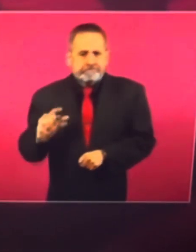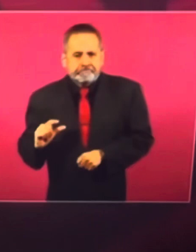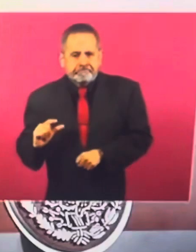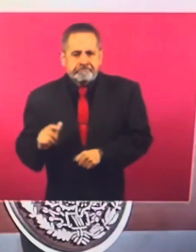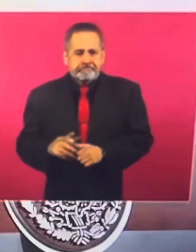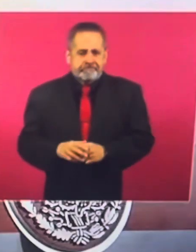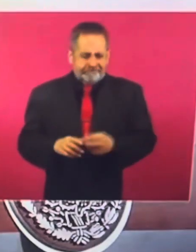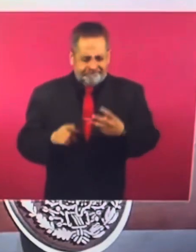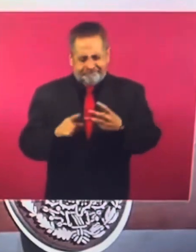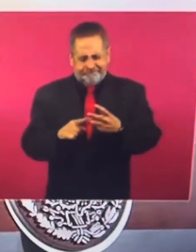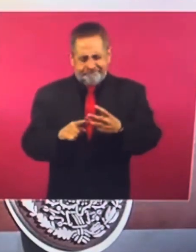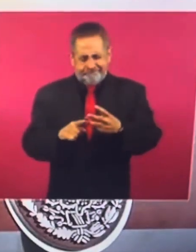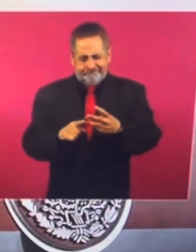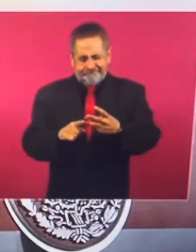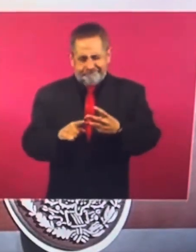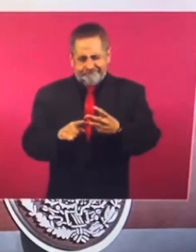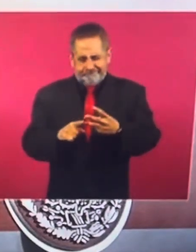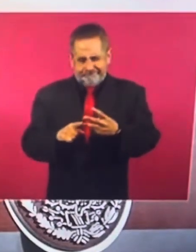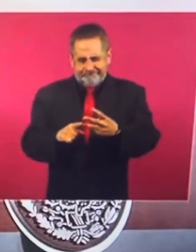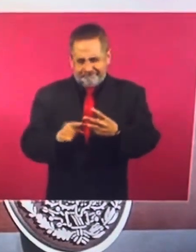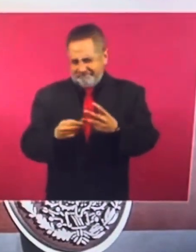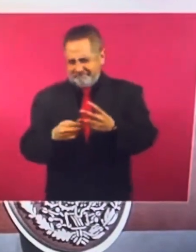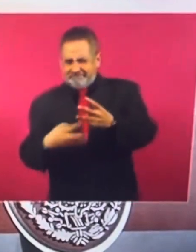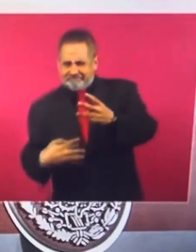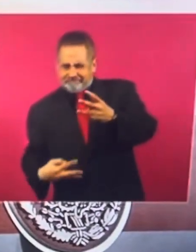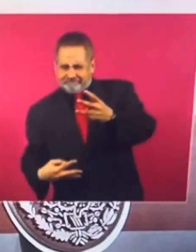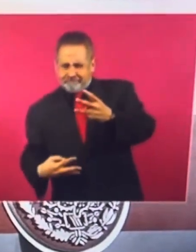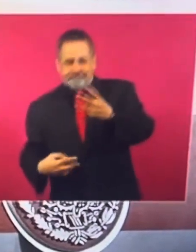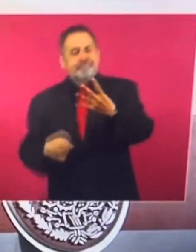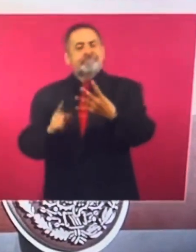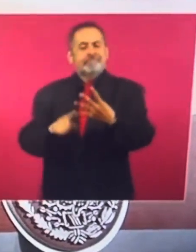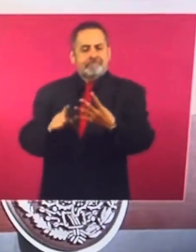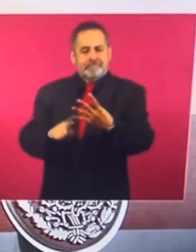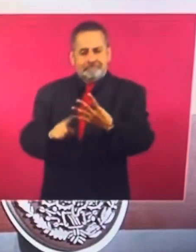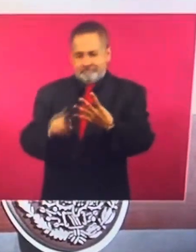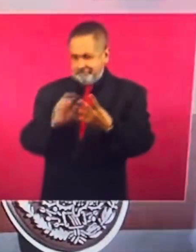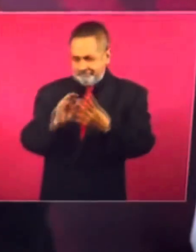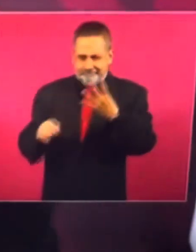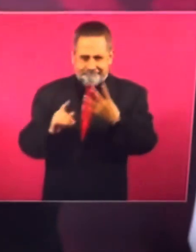Dije tres, ¿no? Tengo muchos más, la cuarta.